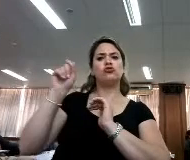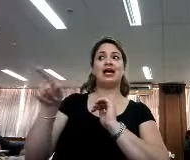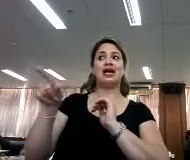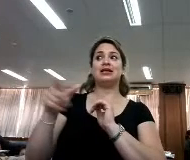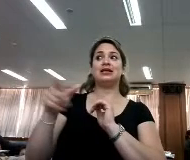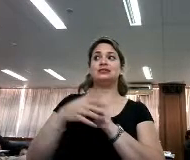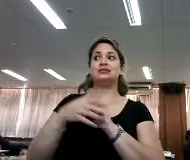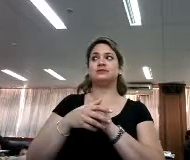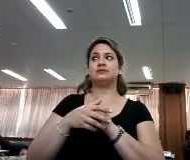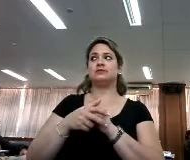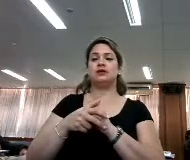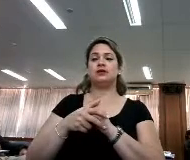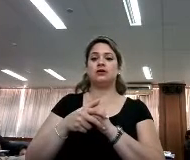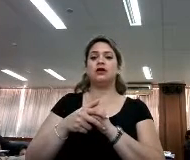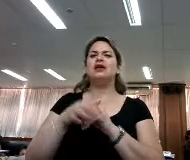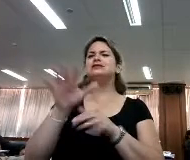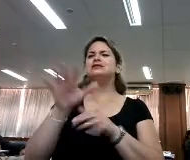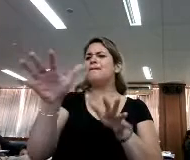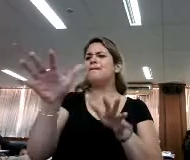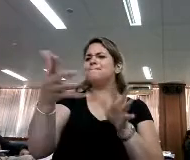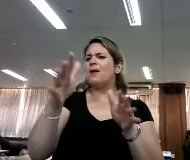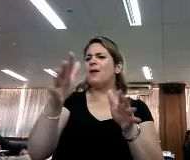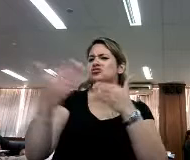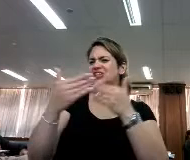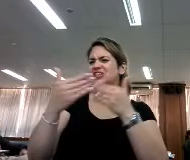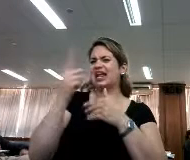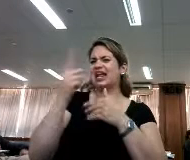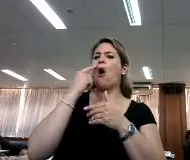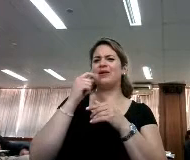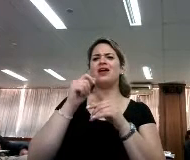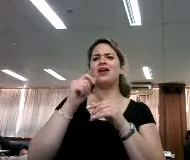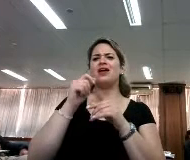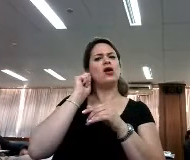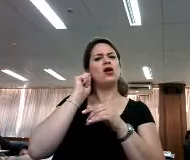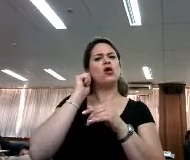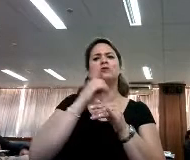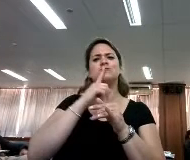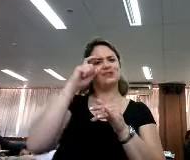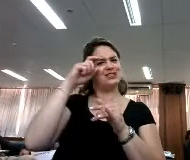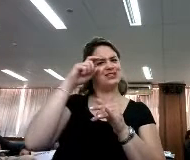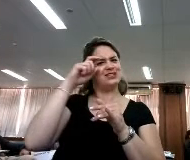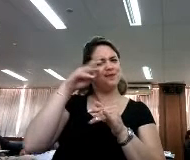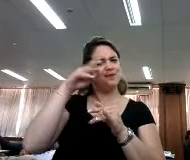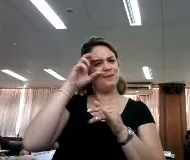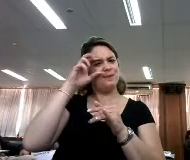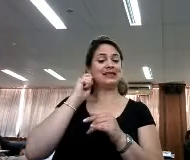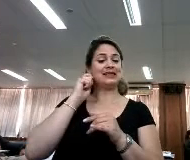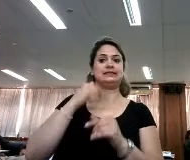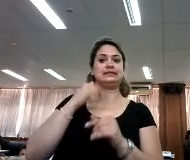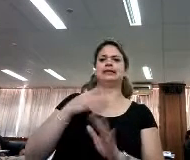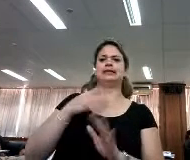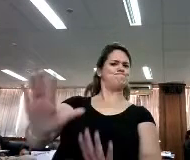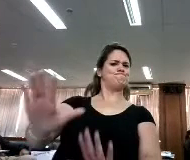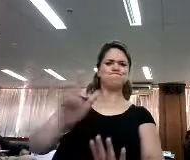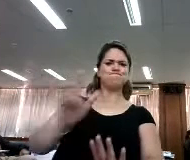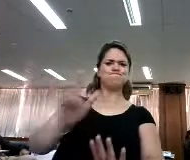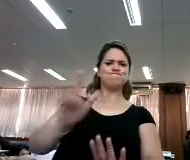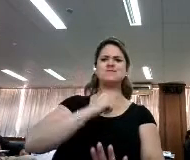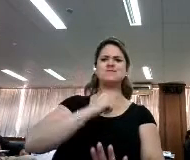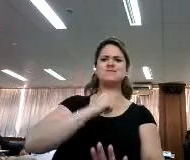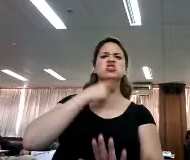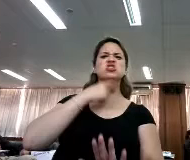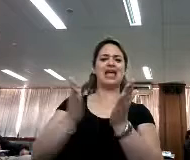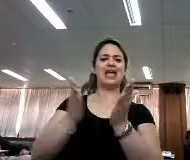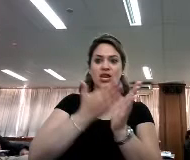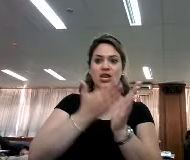cerca de donde estaba Gutenberg que estaba muy reacio a la imprenta y decía que la lectura no era lo